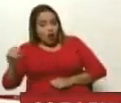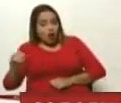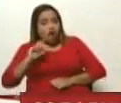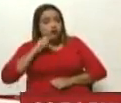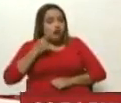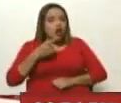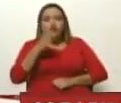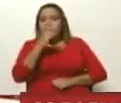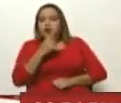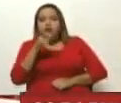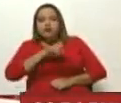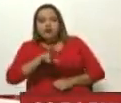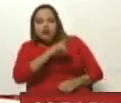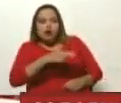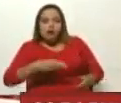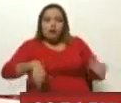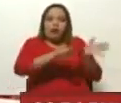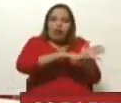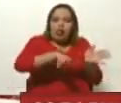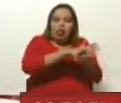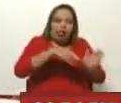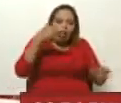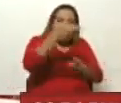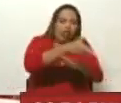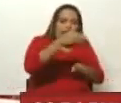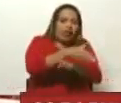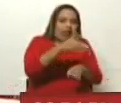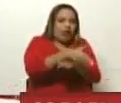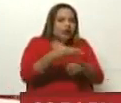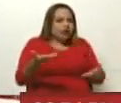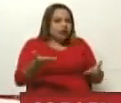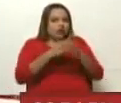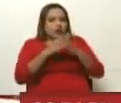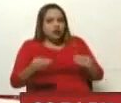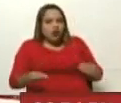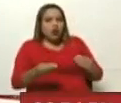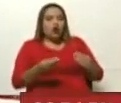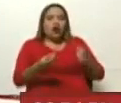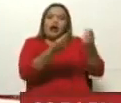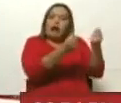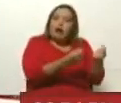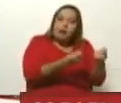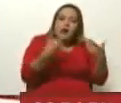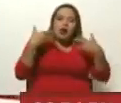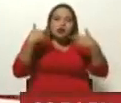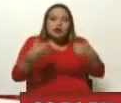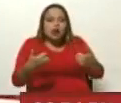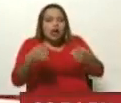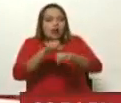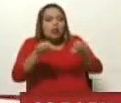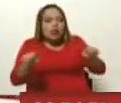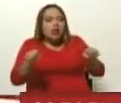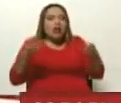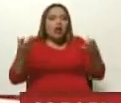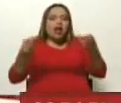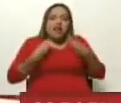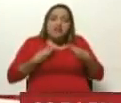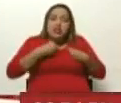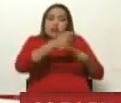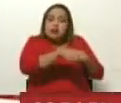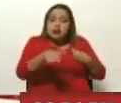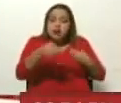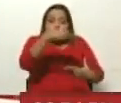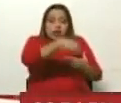frenético de ellas. Muchas sobre casi todos los sectores, con impacto directo en la vida de los particulares.